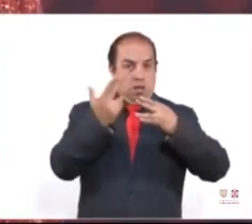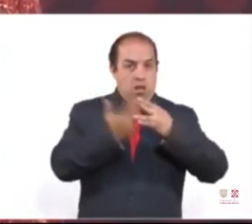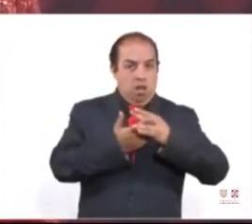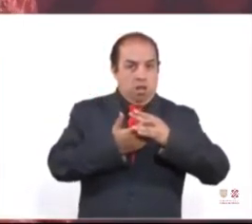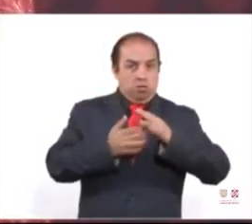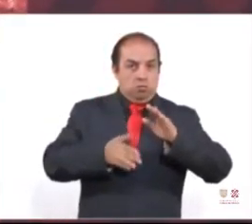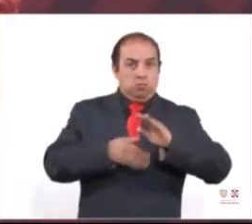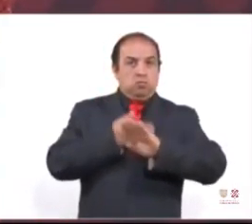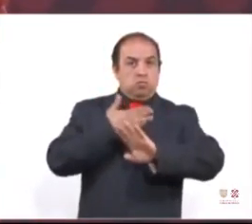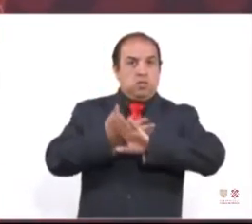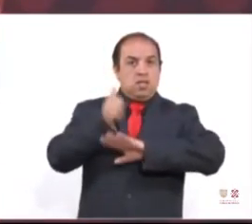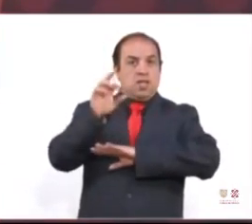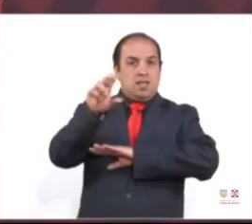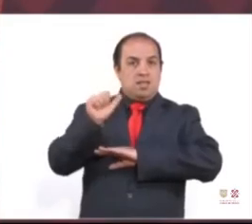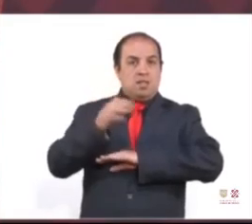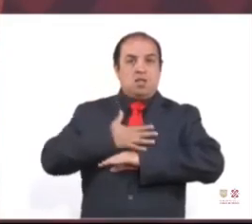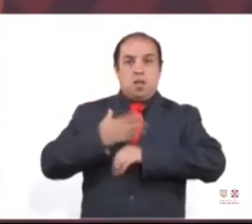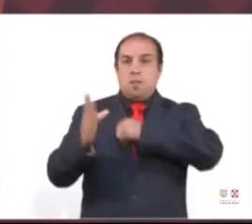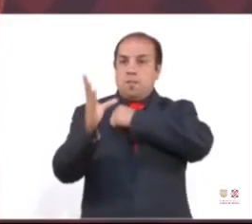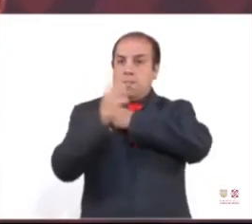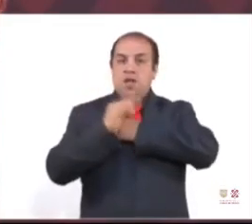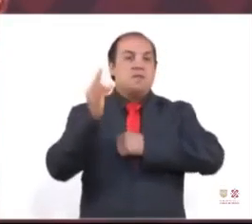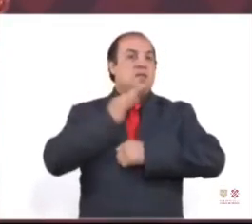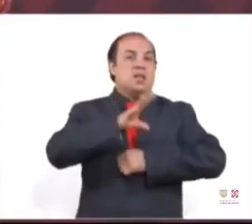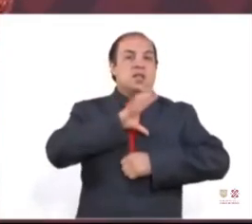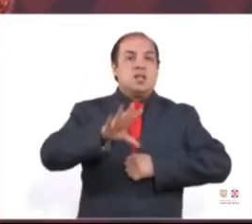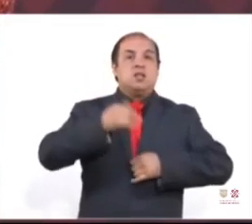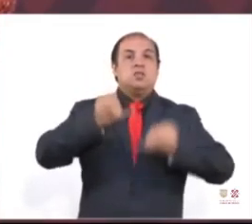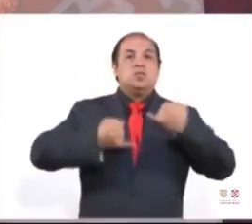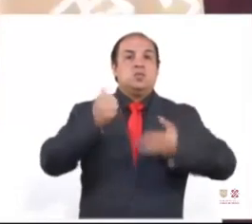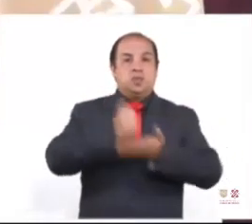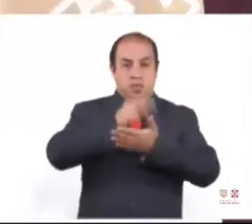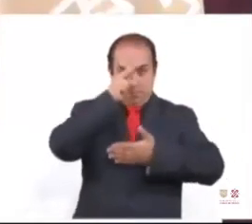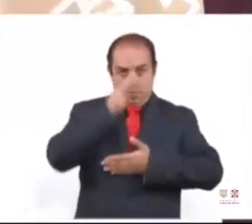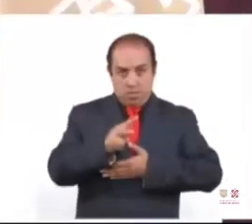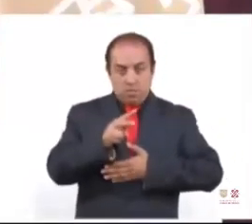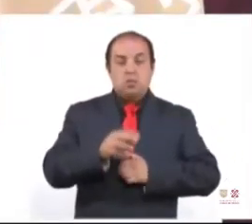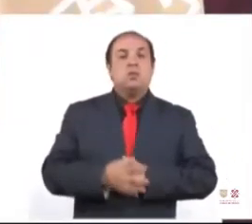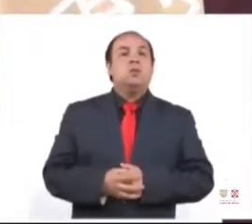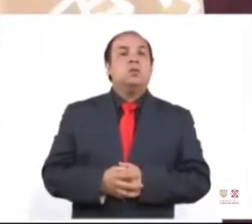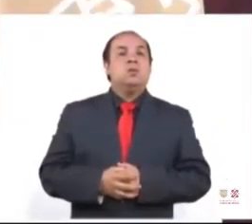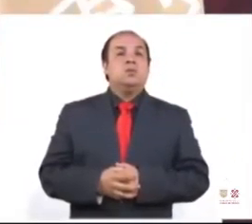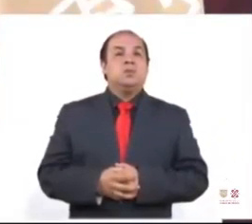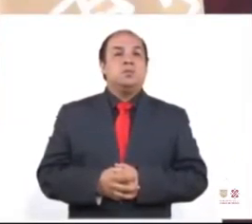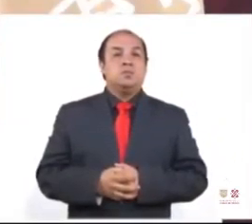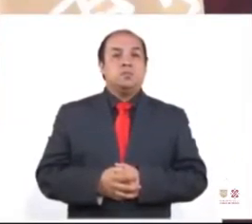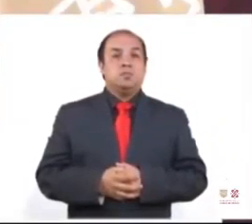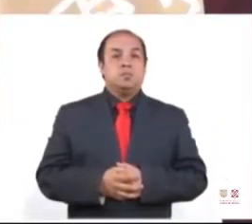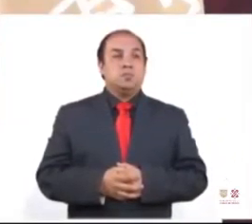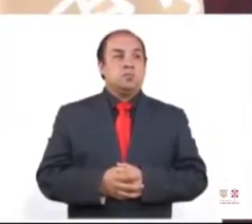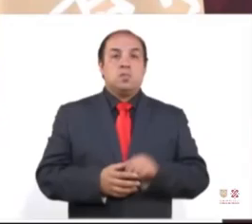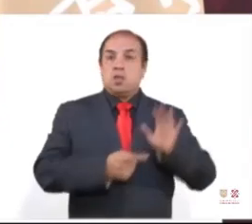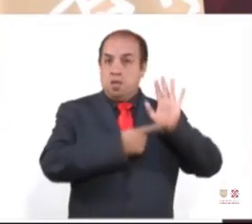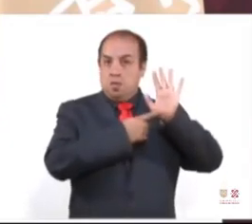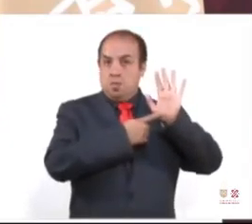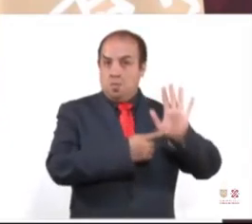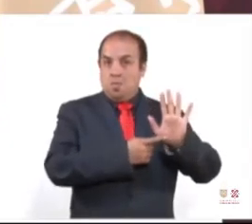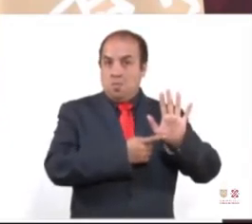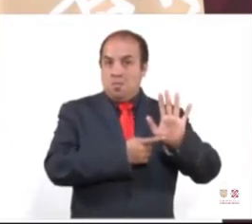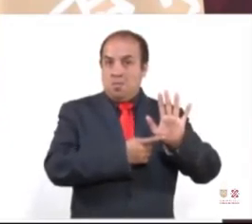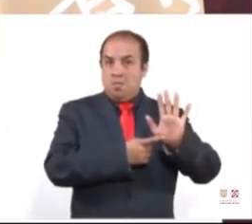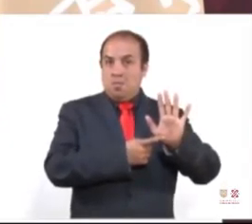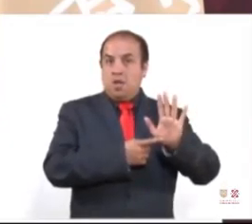Repito, tengo autorización de la Fiscalía General General de Justicia de la Ciudad de México para mostrar los hechos